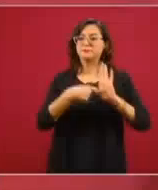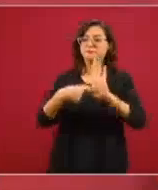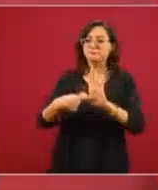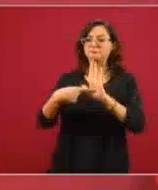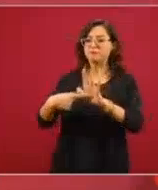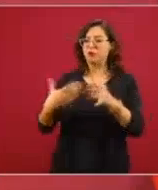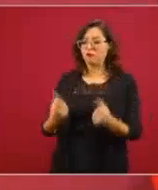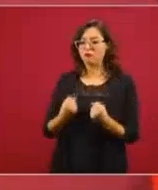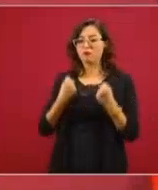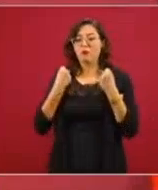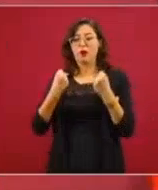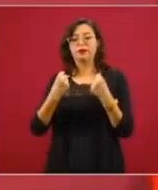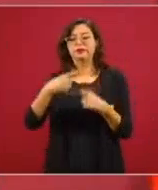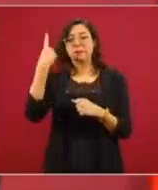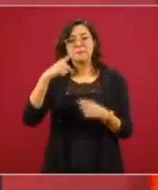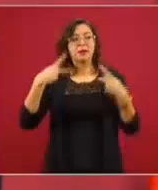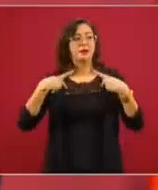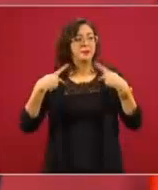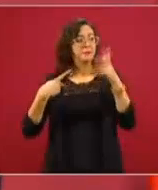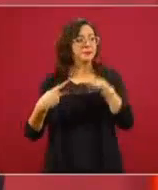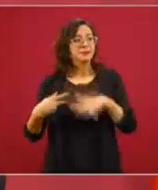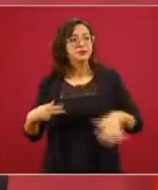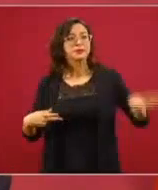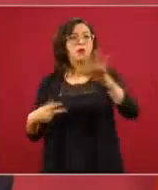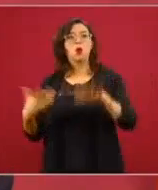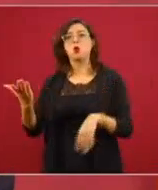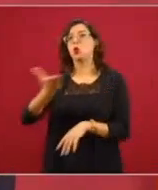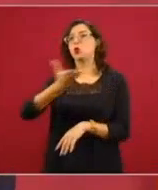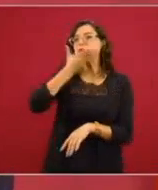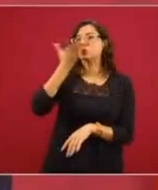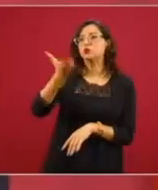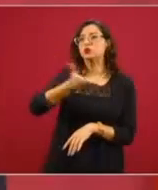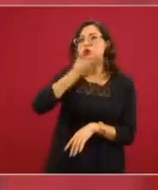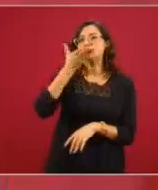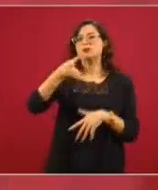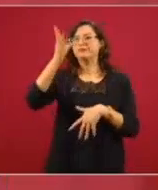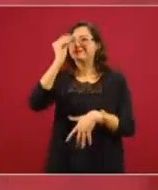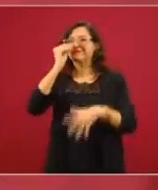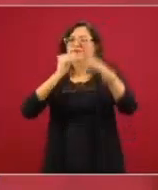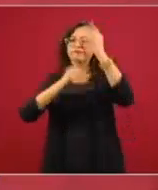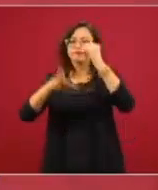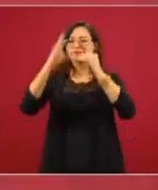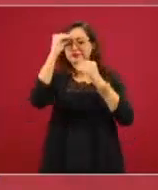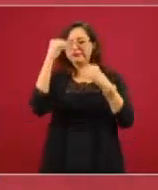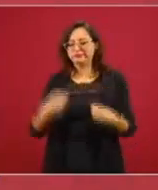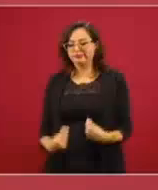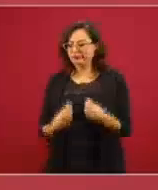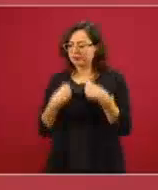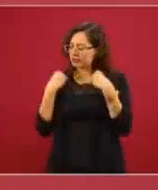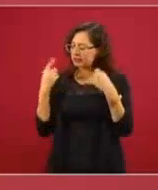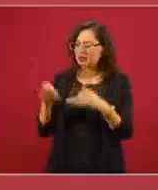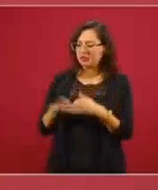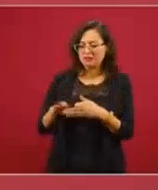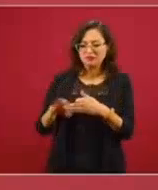en una costumbre, así es como vamos